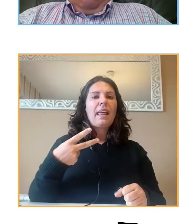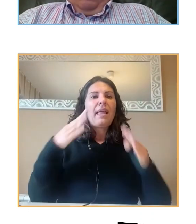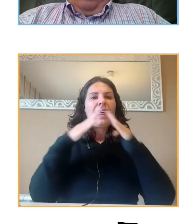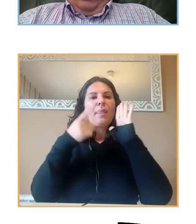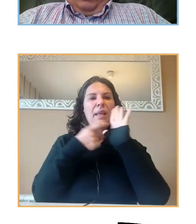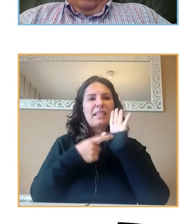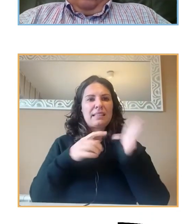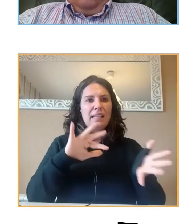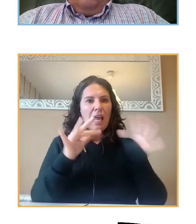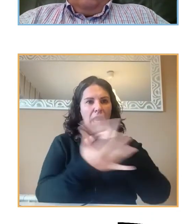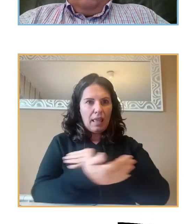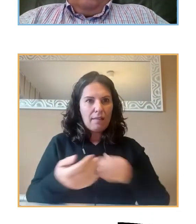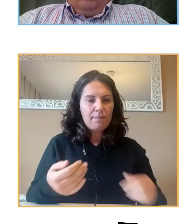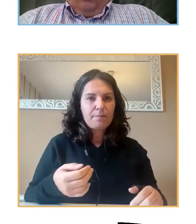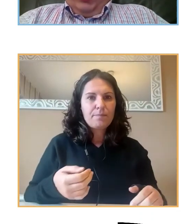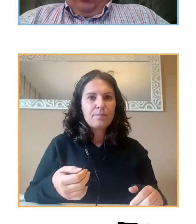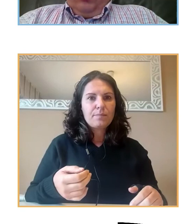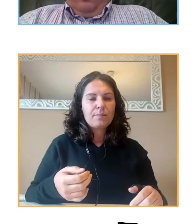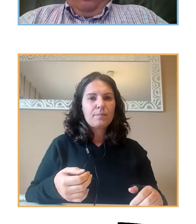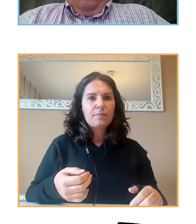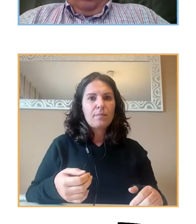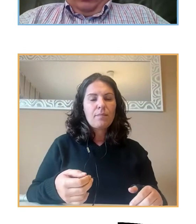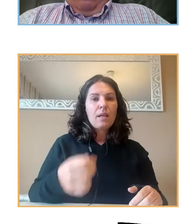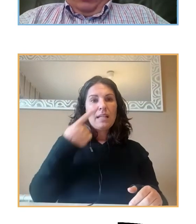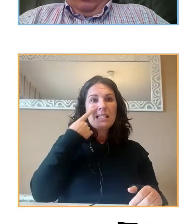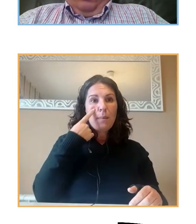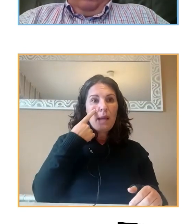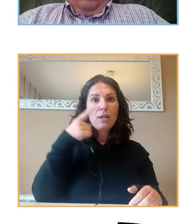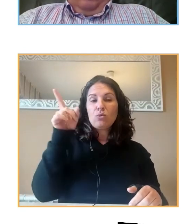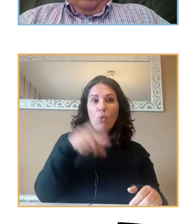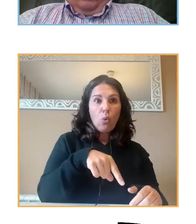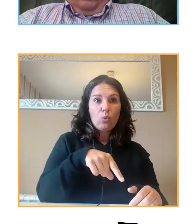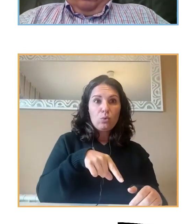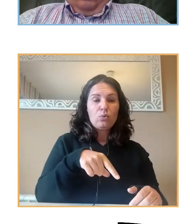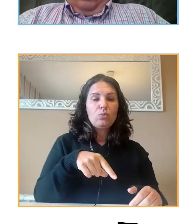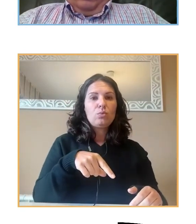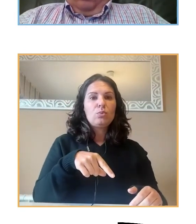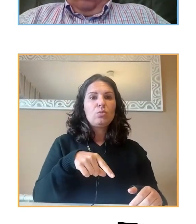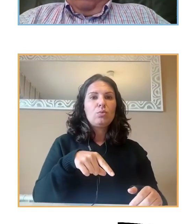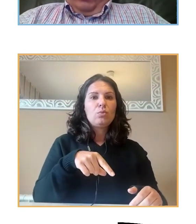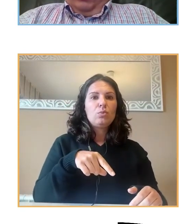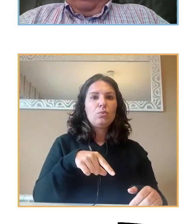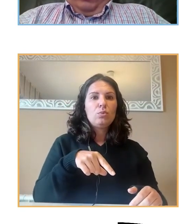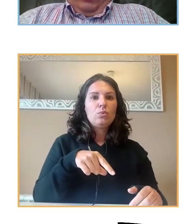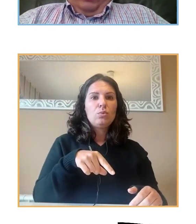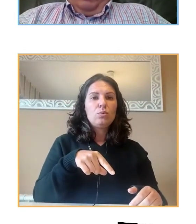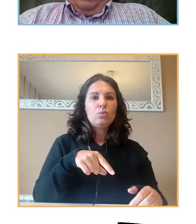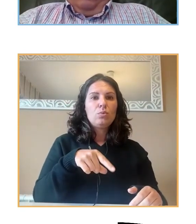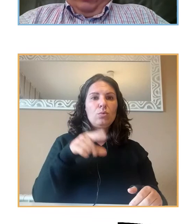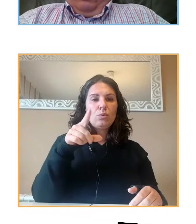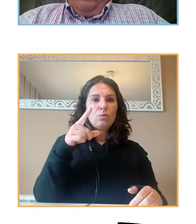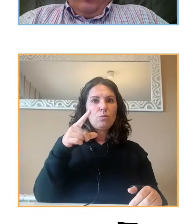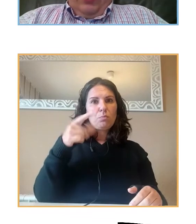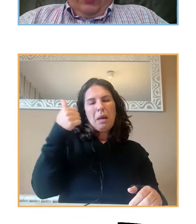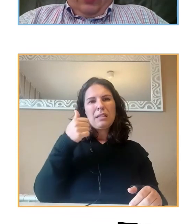Vemos también que todos ellos, todas las variables que han salido con diferencias estadísticamente significativas,